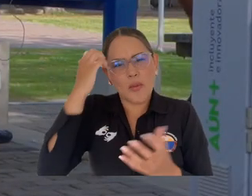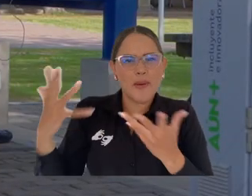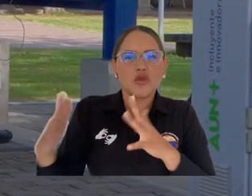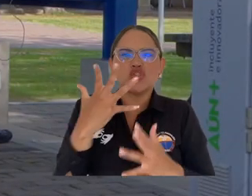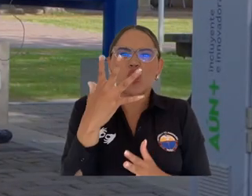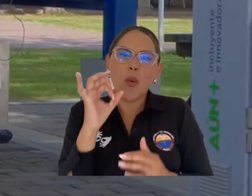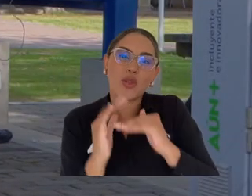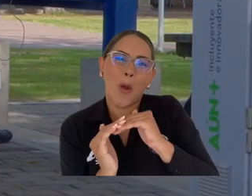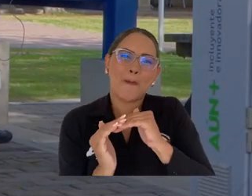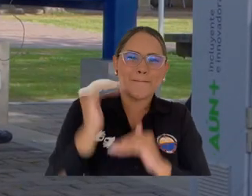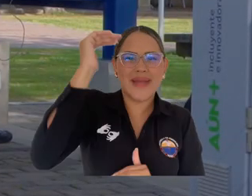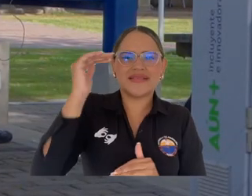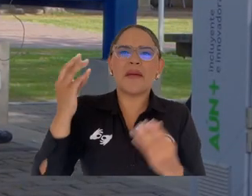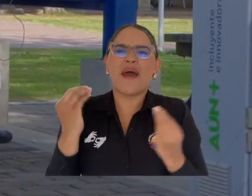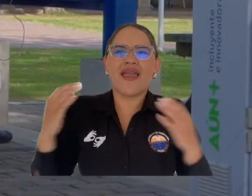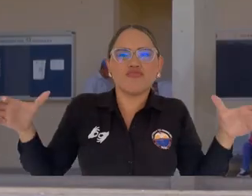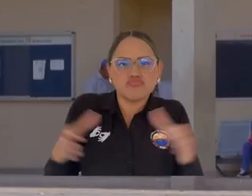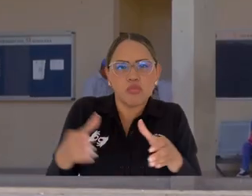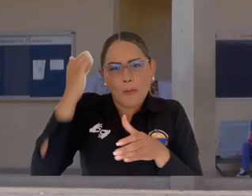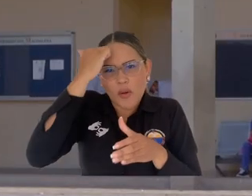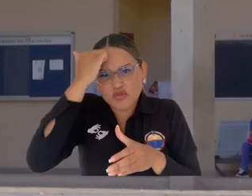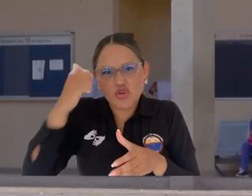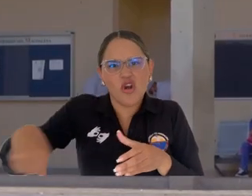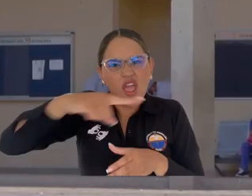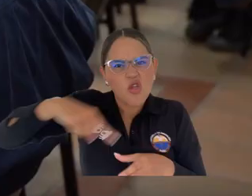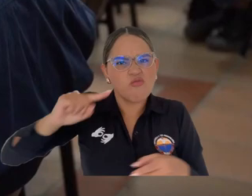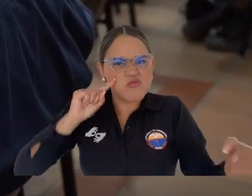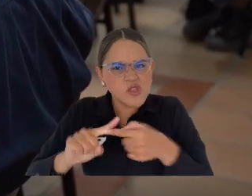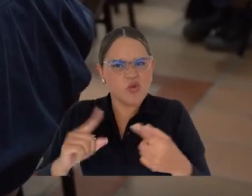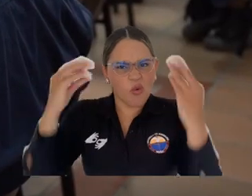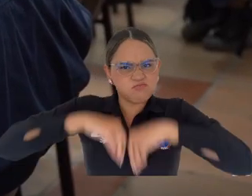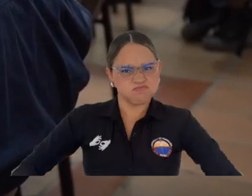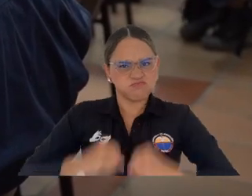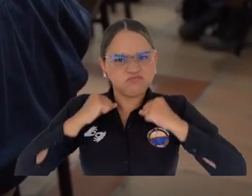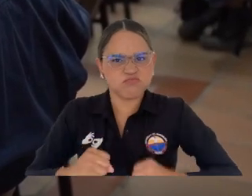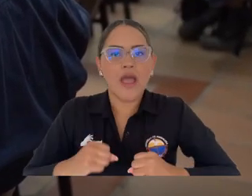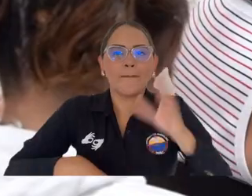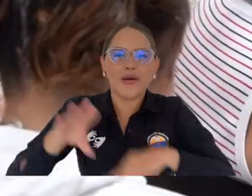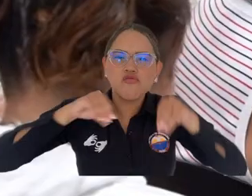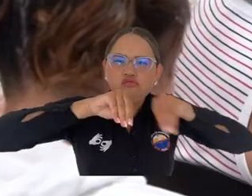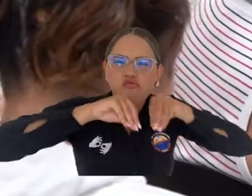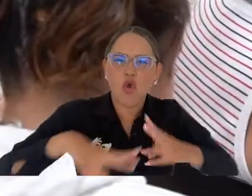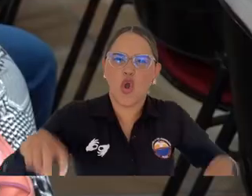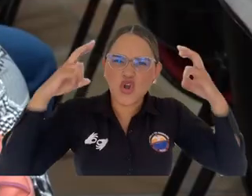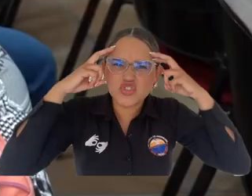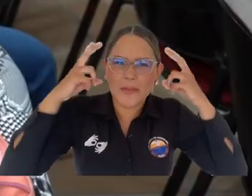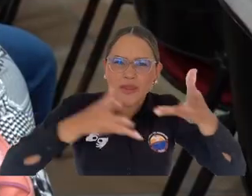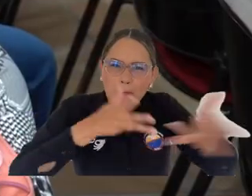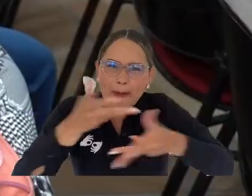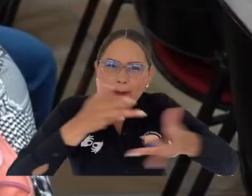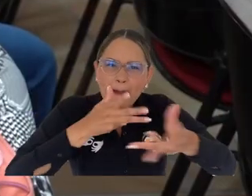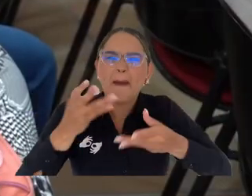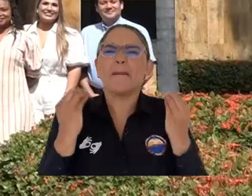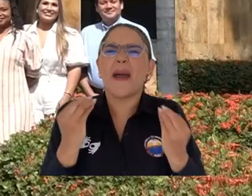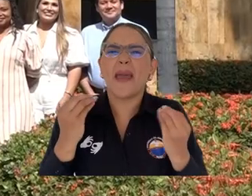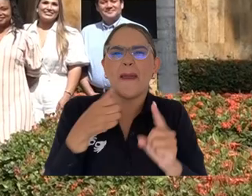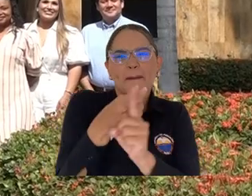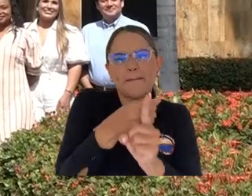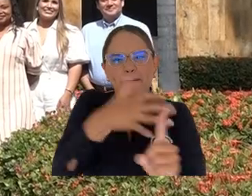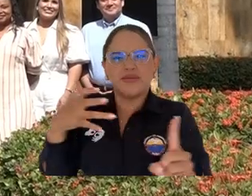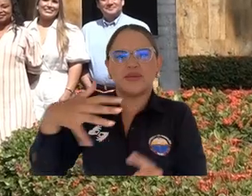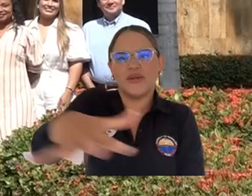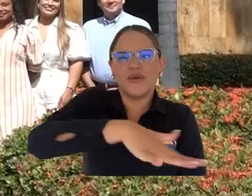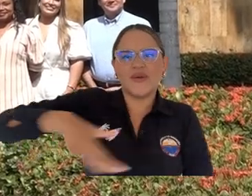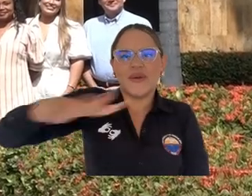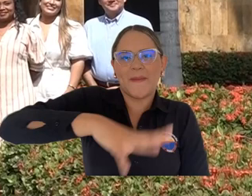cuerpo docente altamente cualificado y comprometido con la formación, generación y transferencia de conocimiento, impactando positivamente